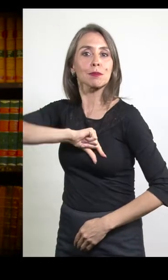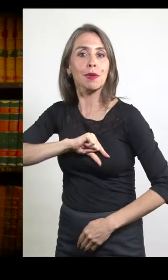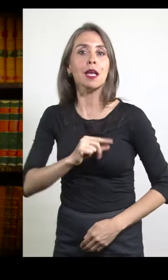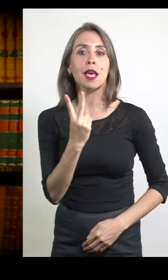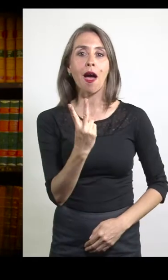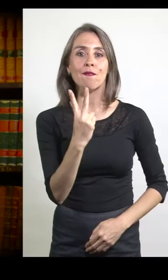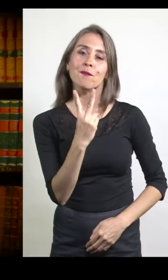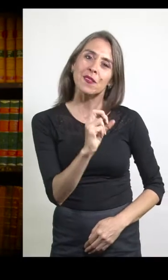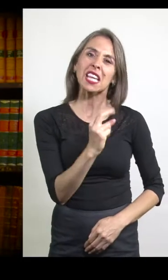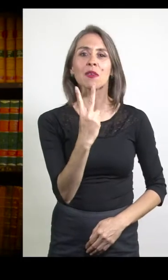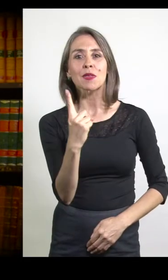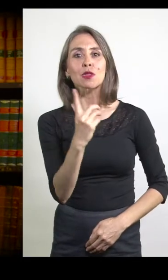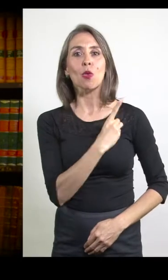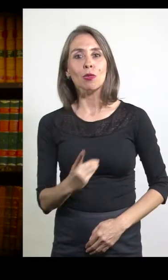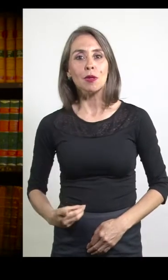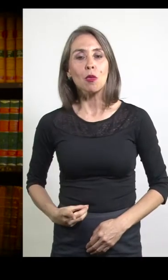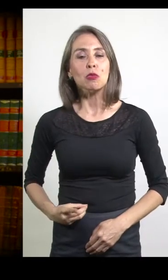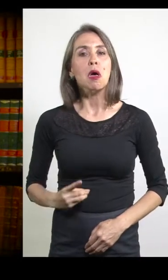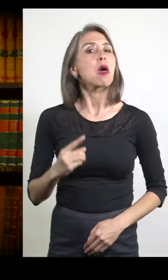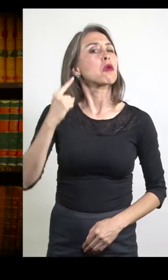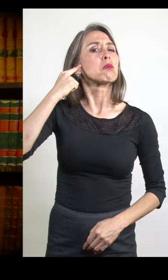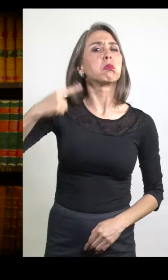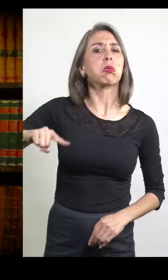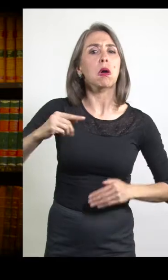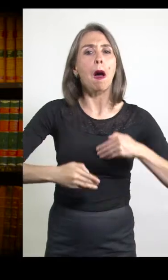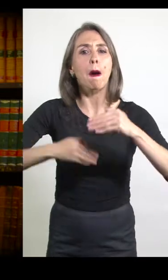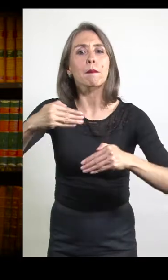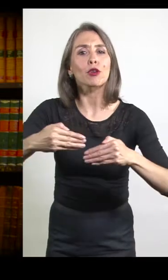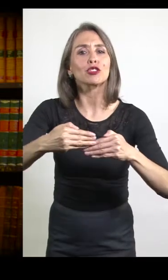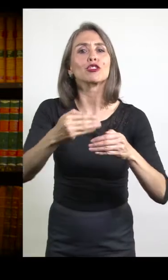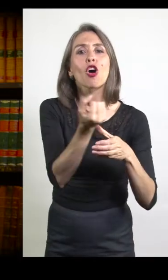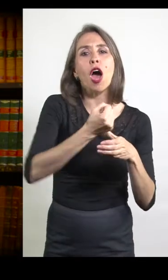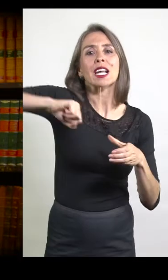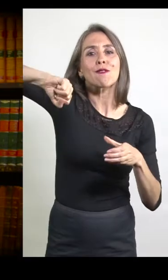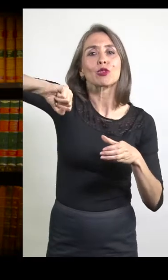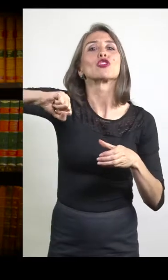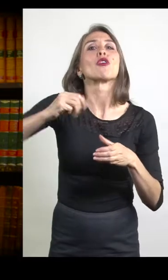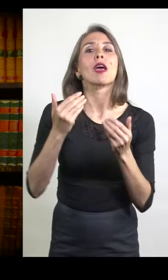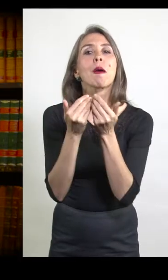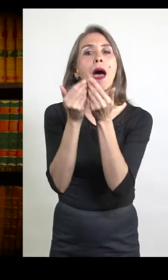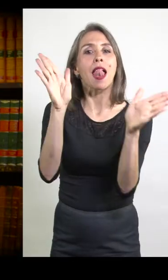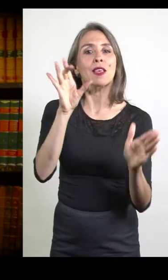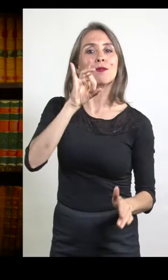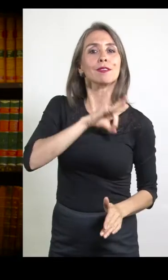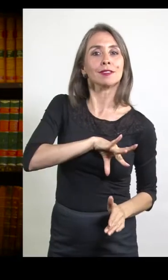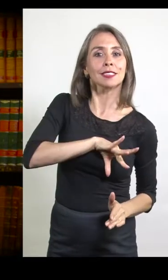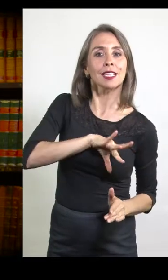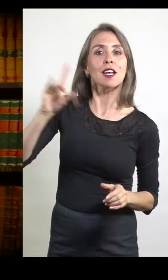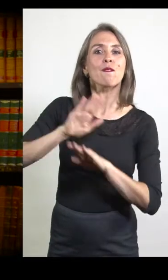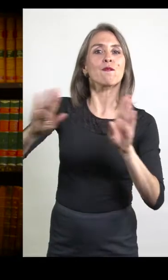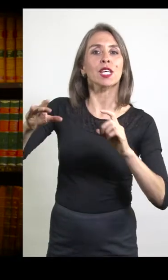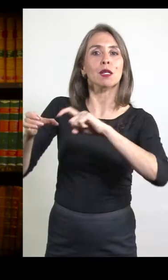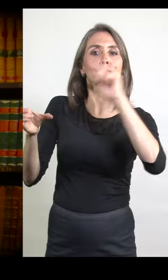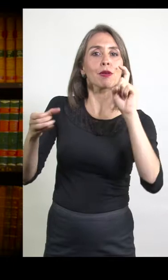o veintiuno más bien, que fueron indiferentes frente al proceso revolucionario que implicaba la liberación de nuestro país del dominio español.